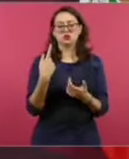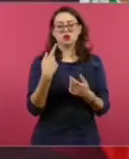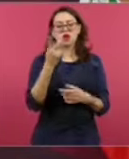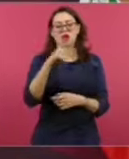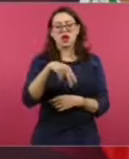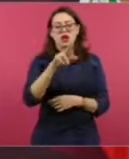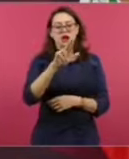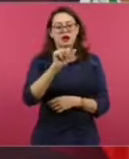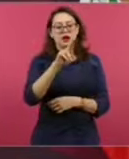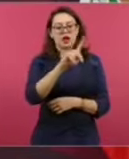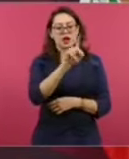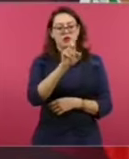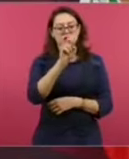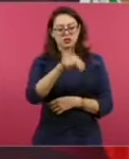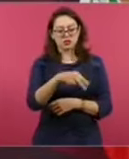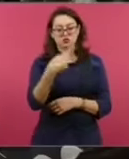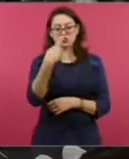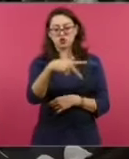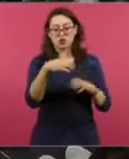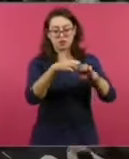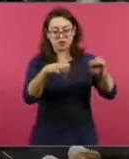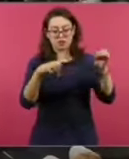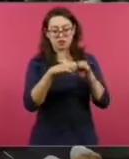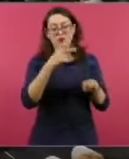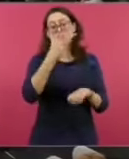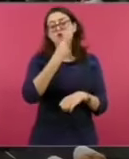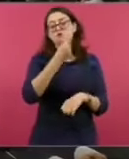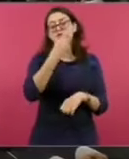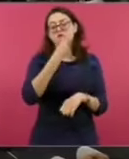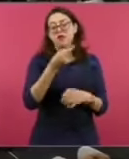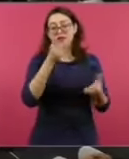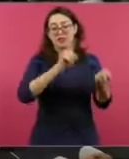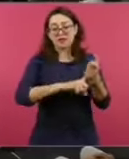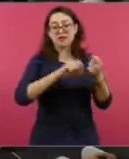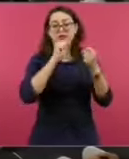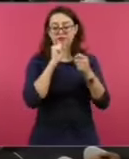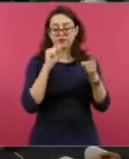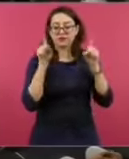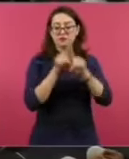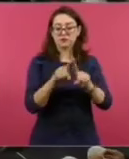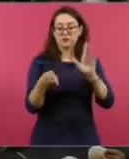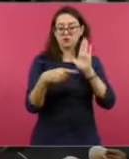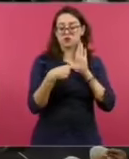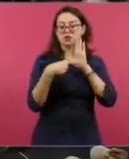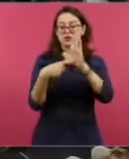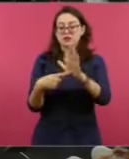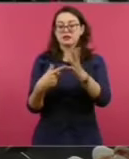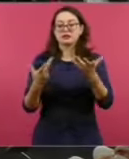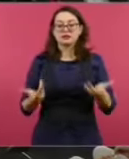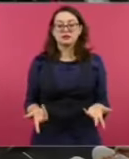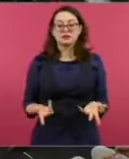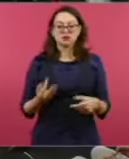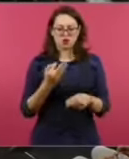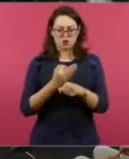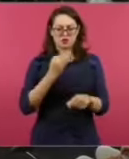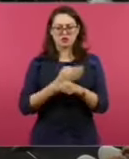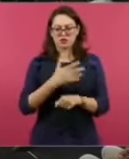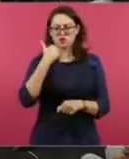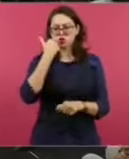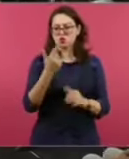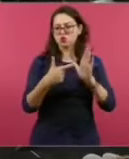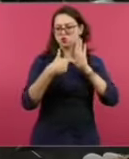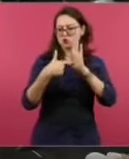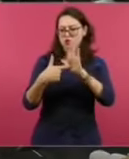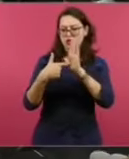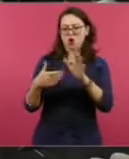¿Por qué no pone esa shérida? También vamos a hacer un repaso, porque sí es importante el